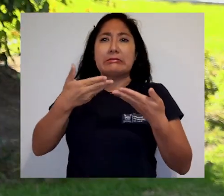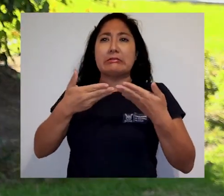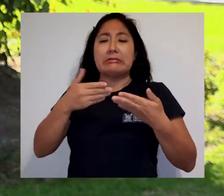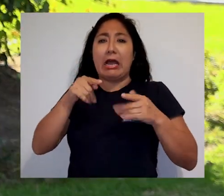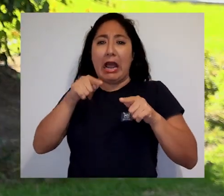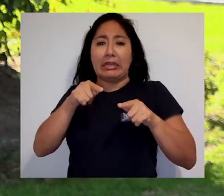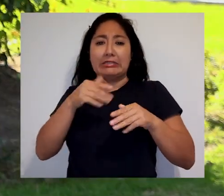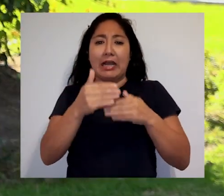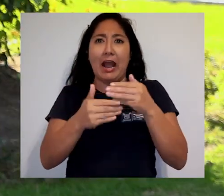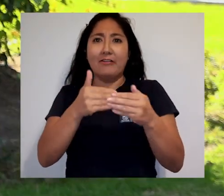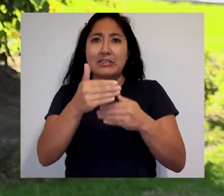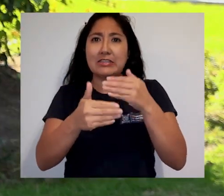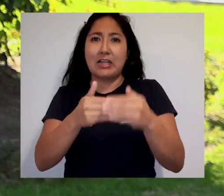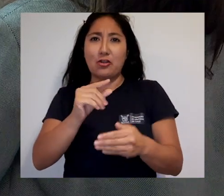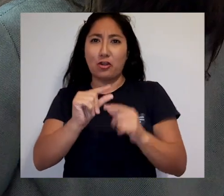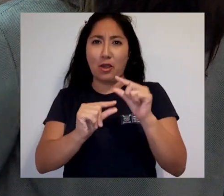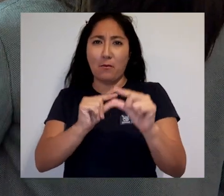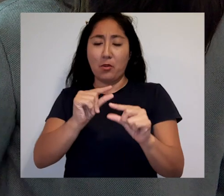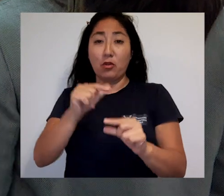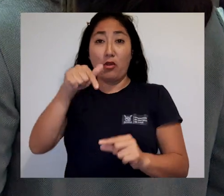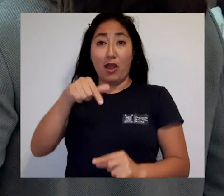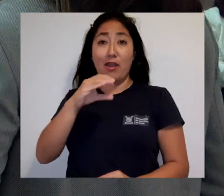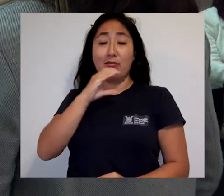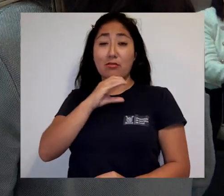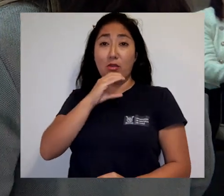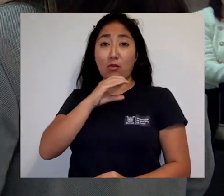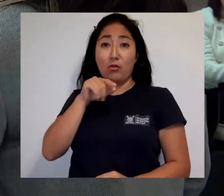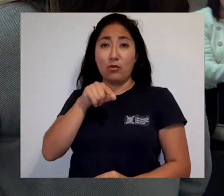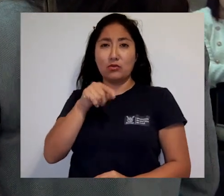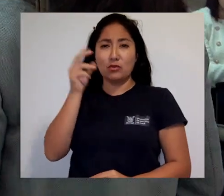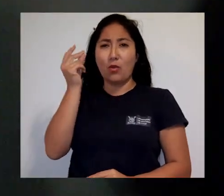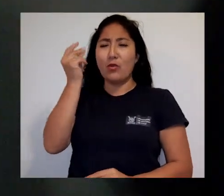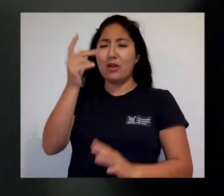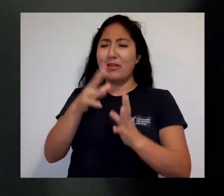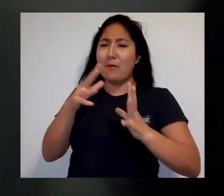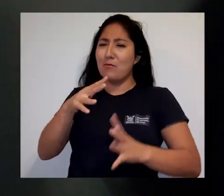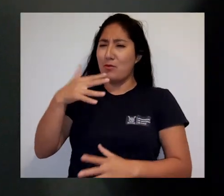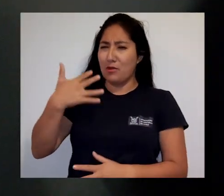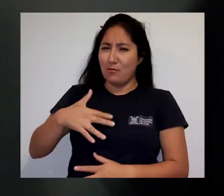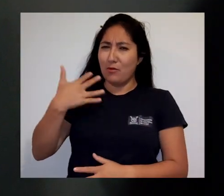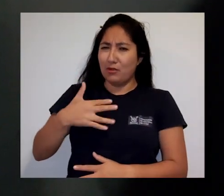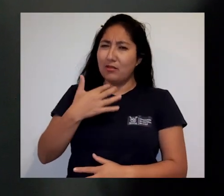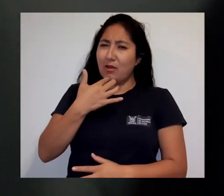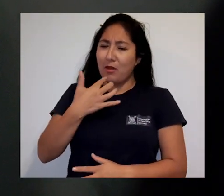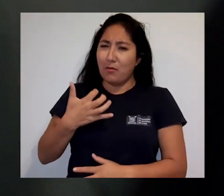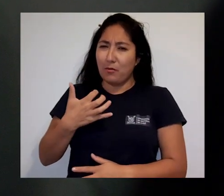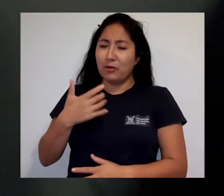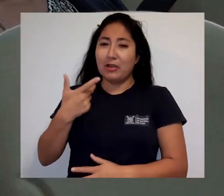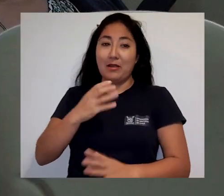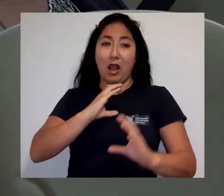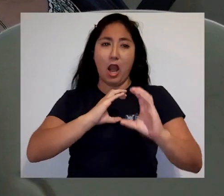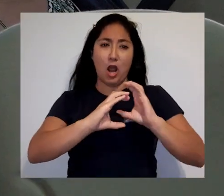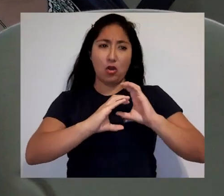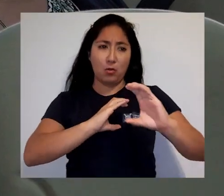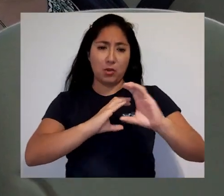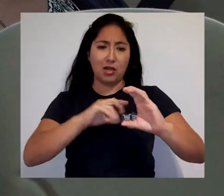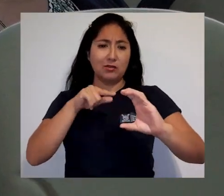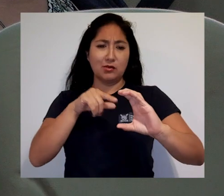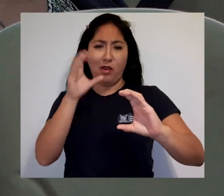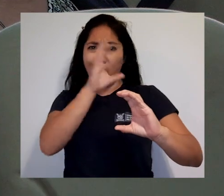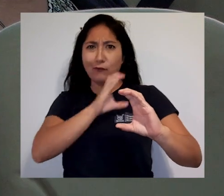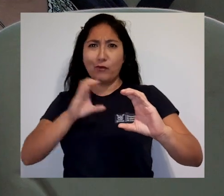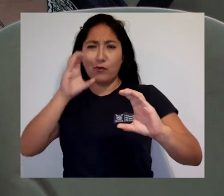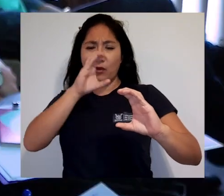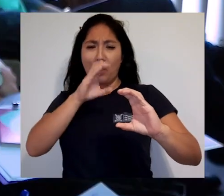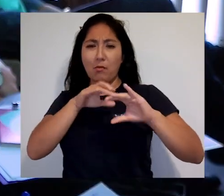para de esa forma ir avanzando poco a poco. Es un curso y es una iniciativa súper importante porque a través de la comunicación lo que se